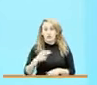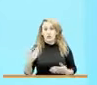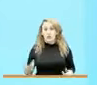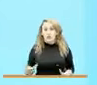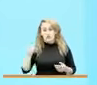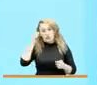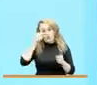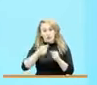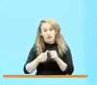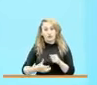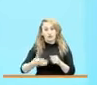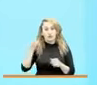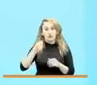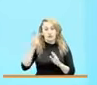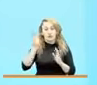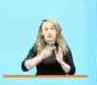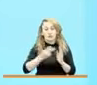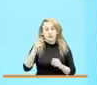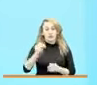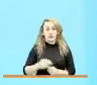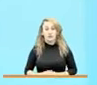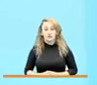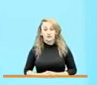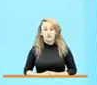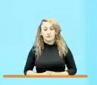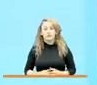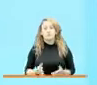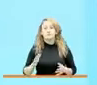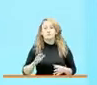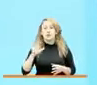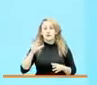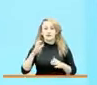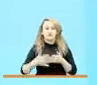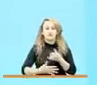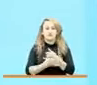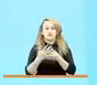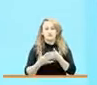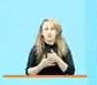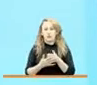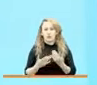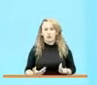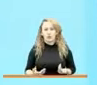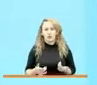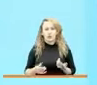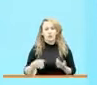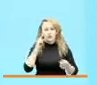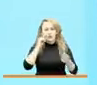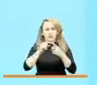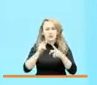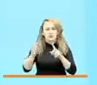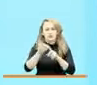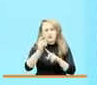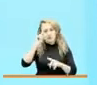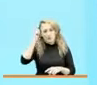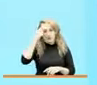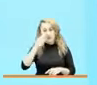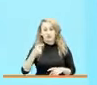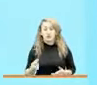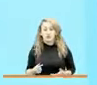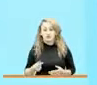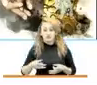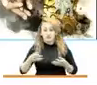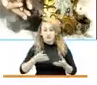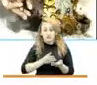Histórica en el año 2020 en todo el país, como parte de las metas de gobierno establecidas,